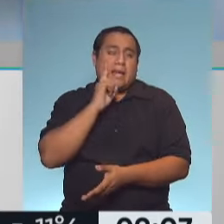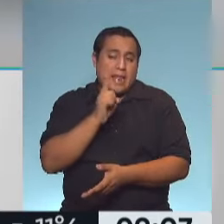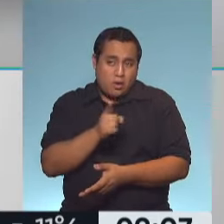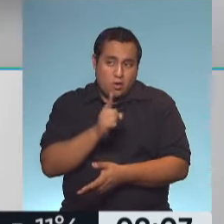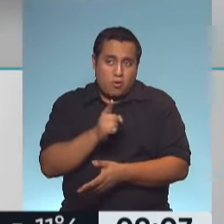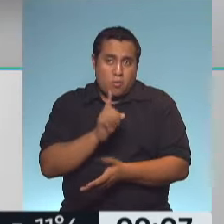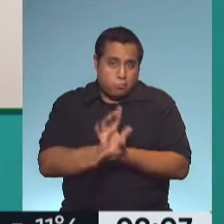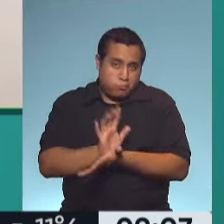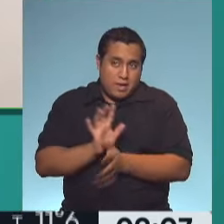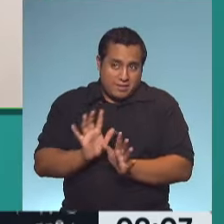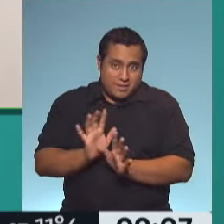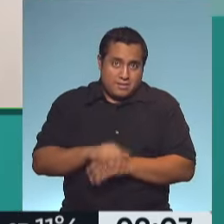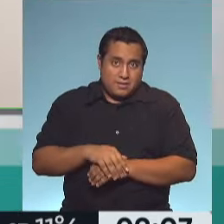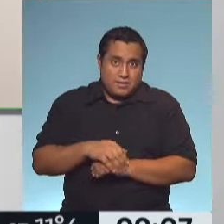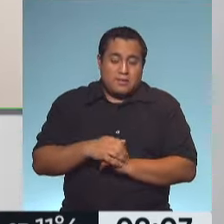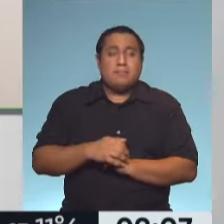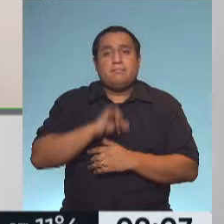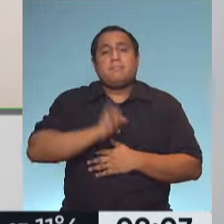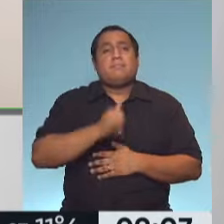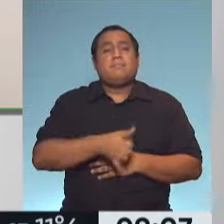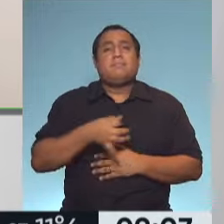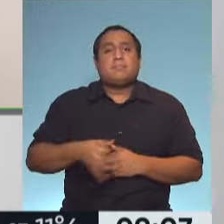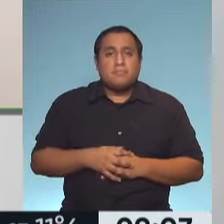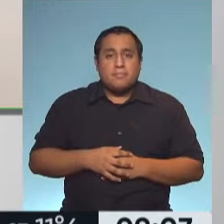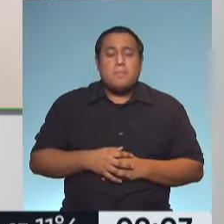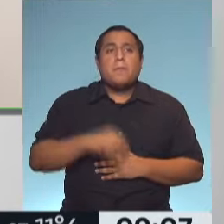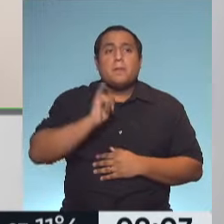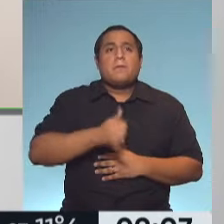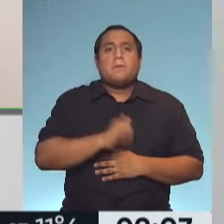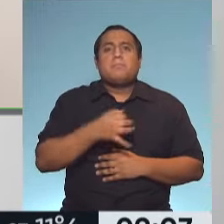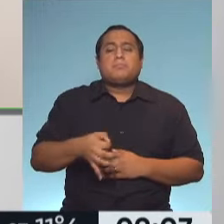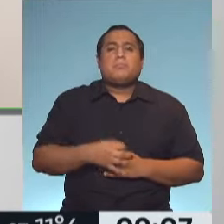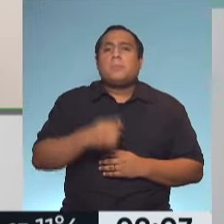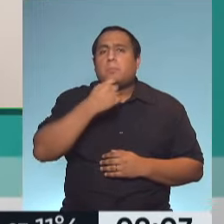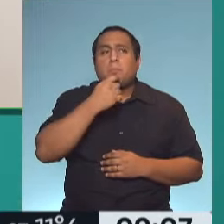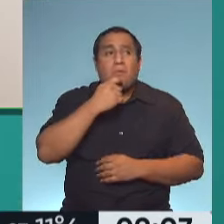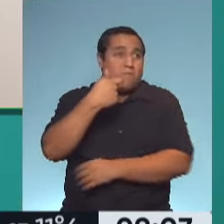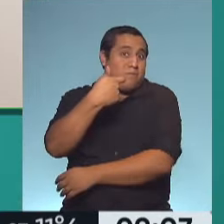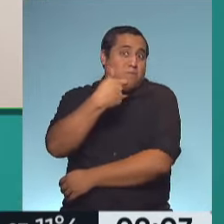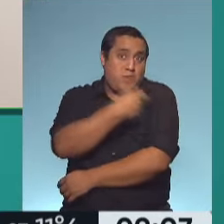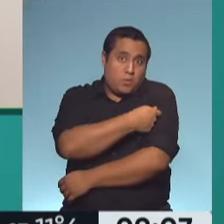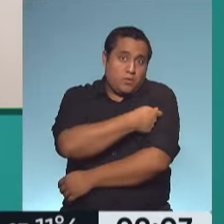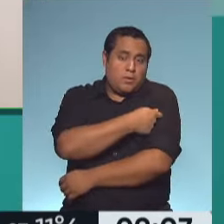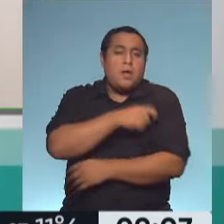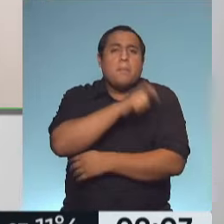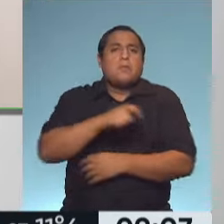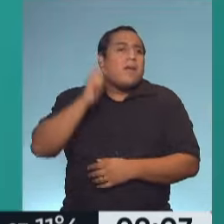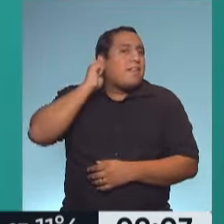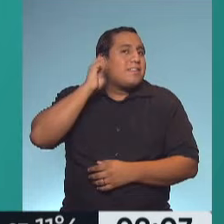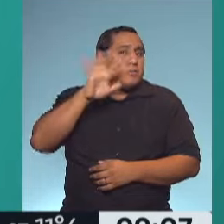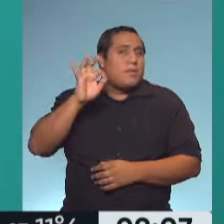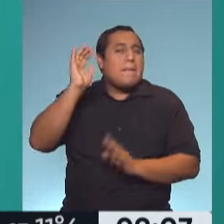personas de riesgo? Sí, sí, sí, está considerada, por ejemplo, para la vacunación, dentro de los menores de 50